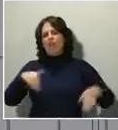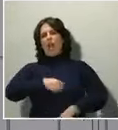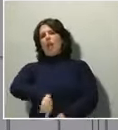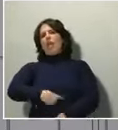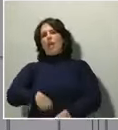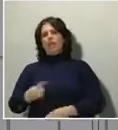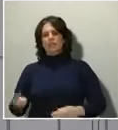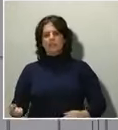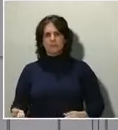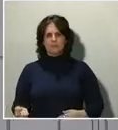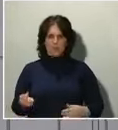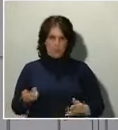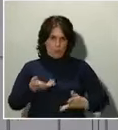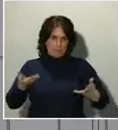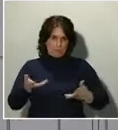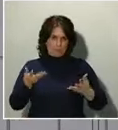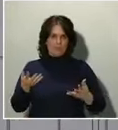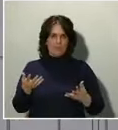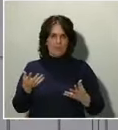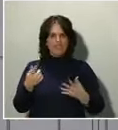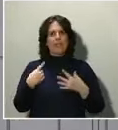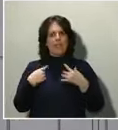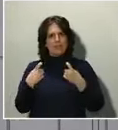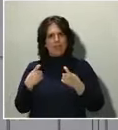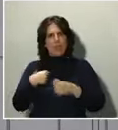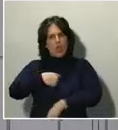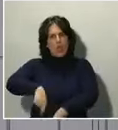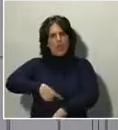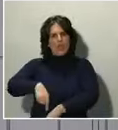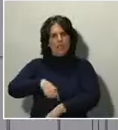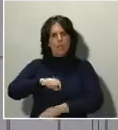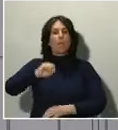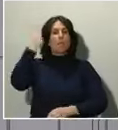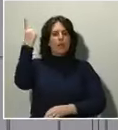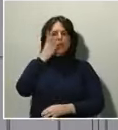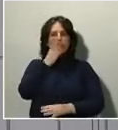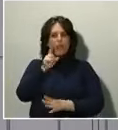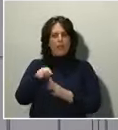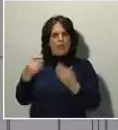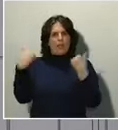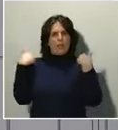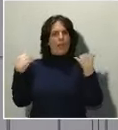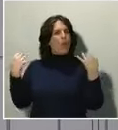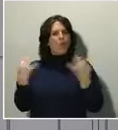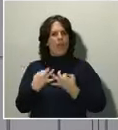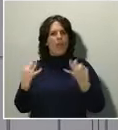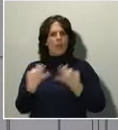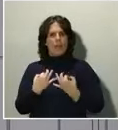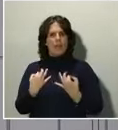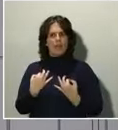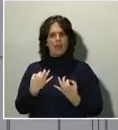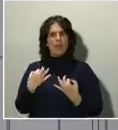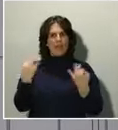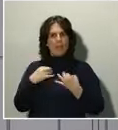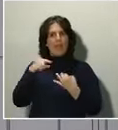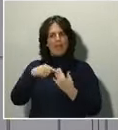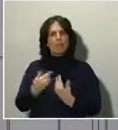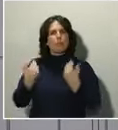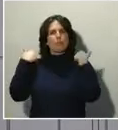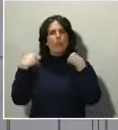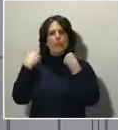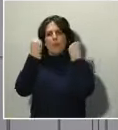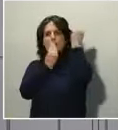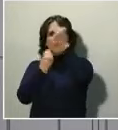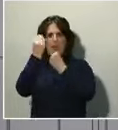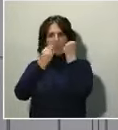necesario que durara horas. Primero porque es un órgano colegiado. Por tanto, me gustaría hacer esa pedagogía. Es importante que haya deliberación. Estamos hablando de